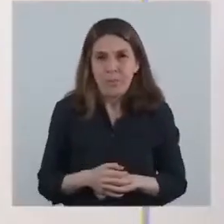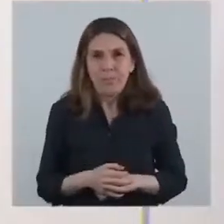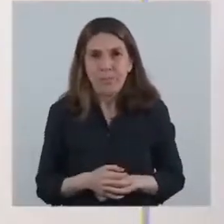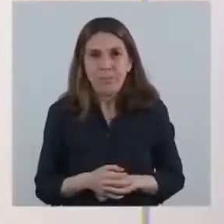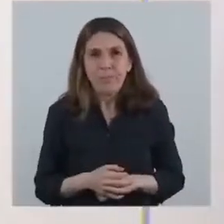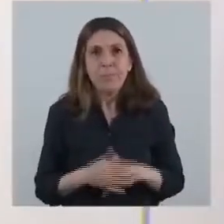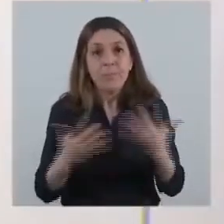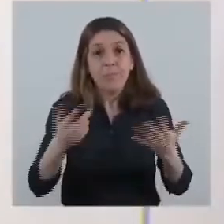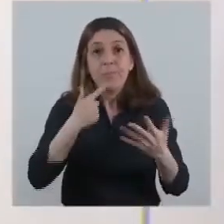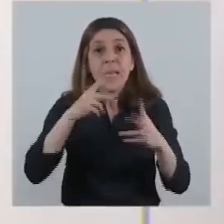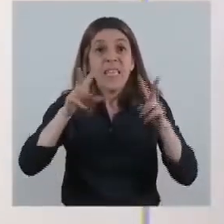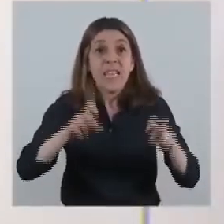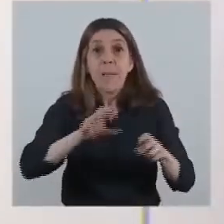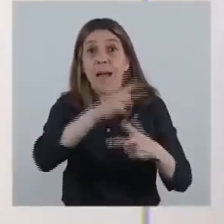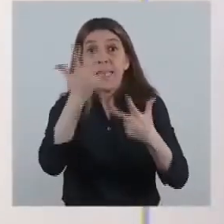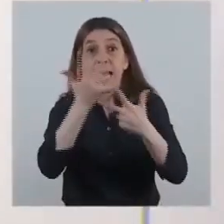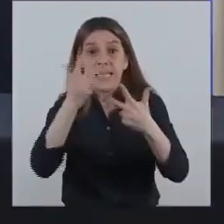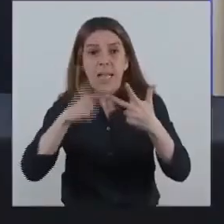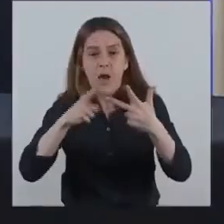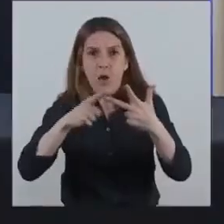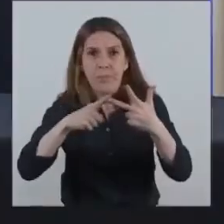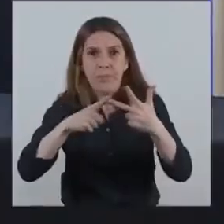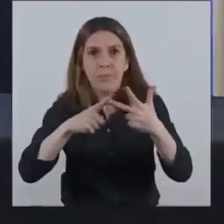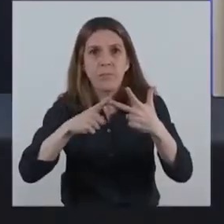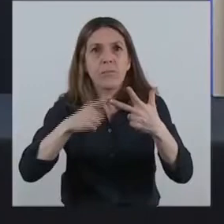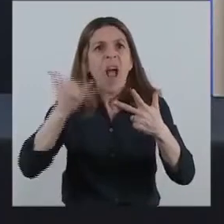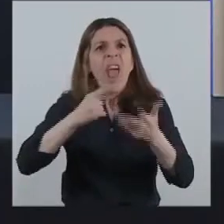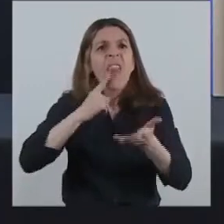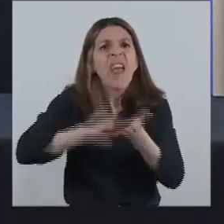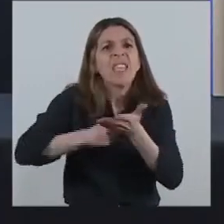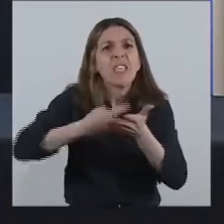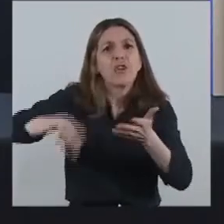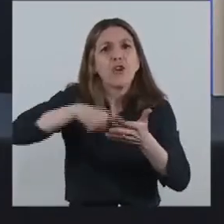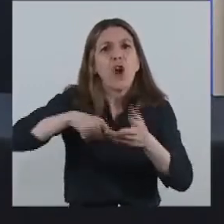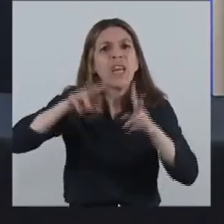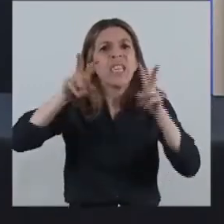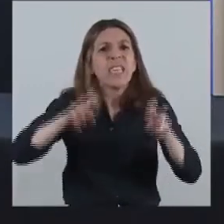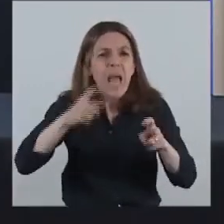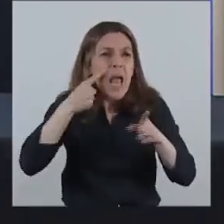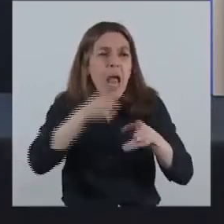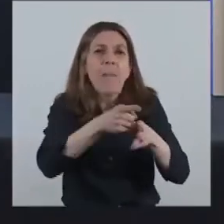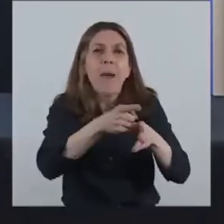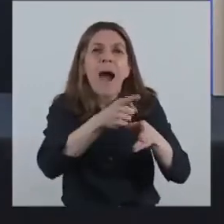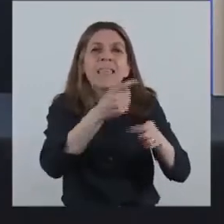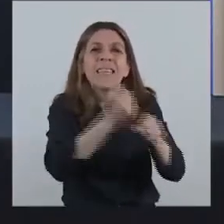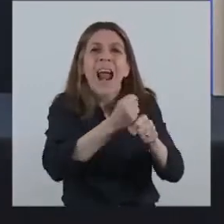En tercer lugar, hay medidas vinculadas al sector minero.